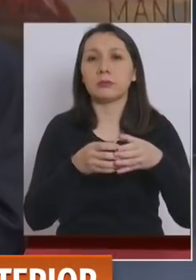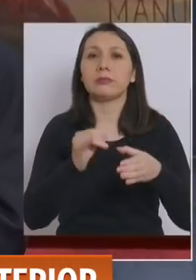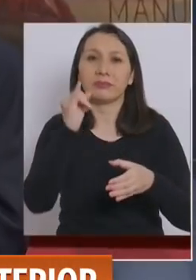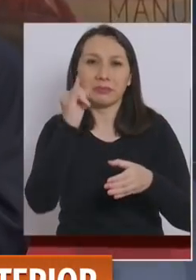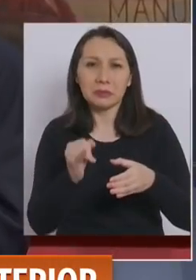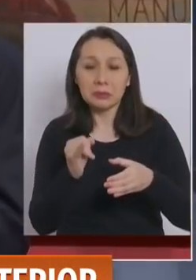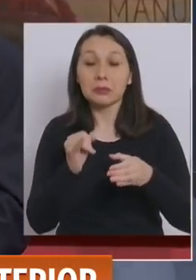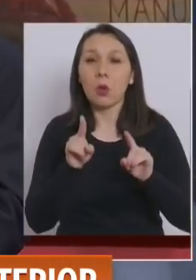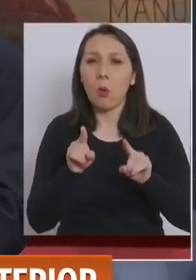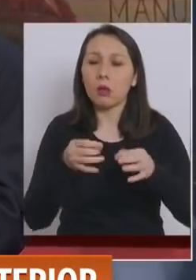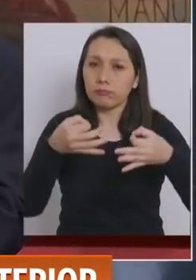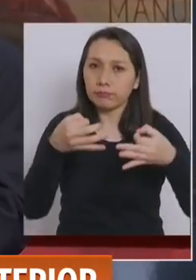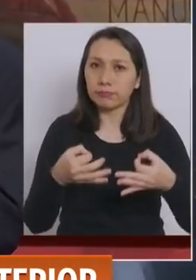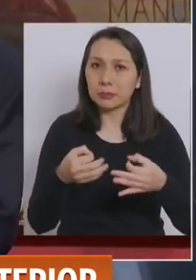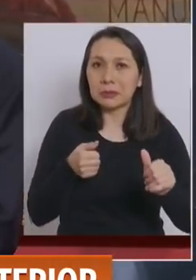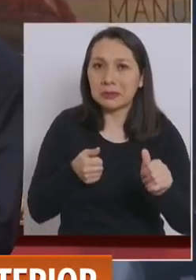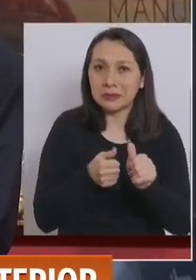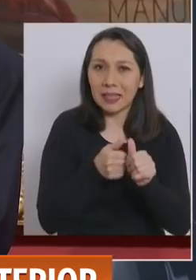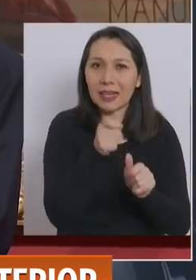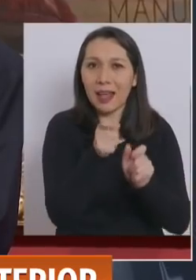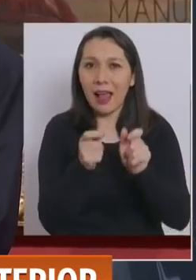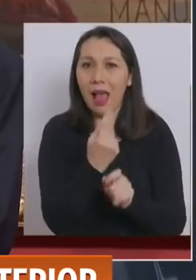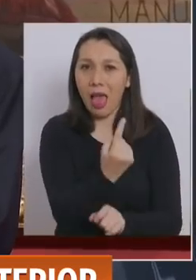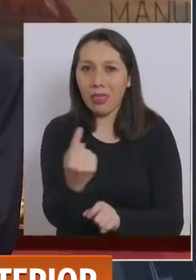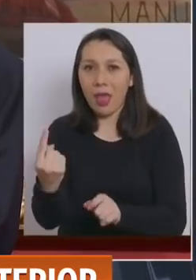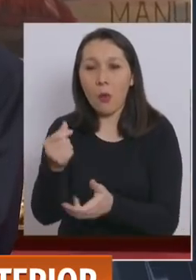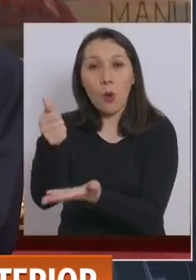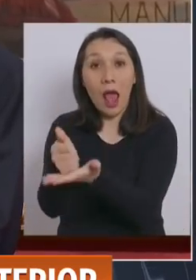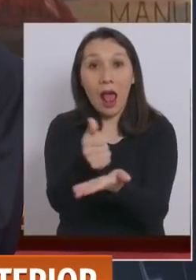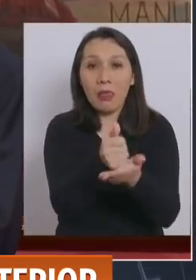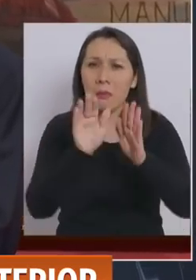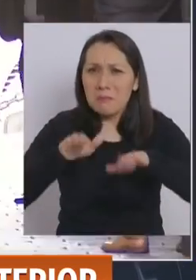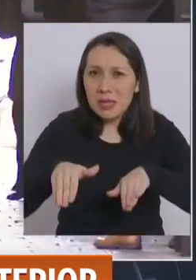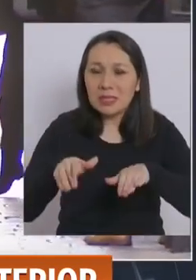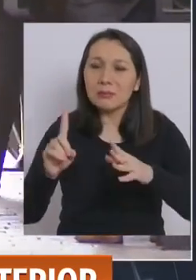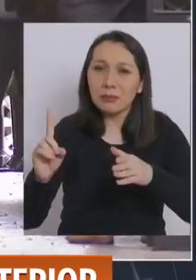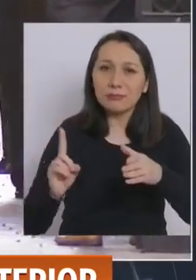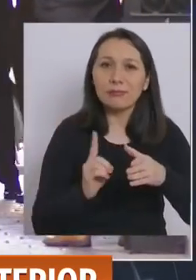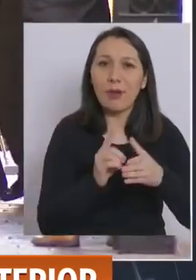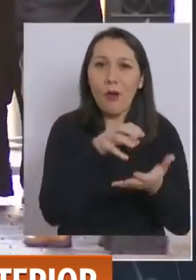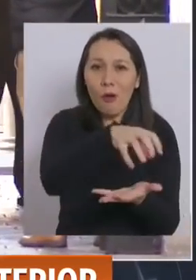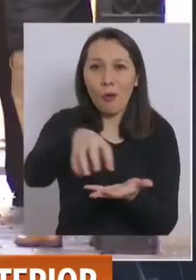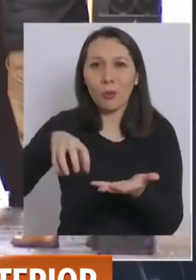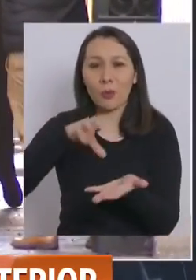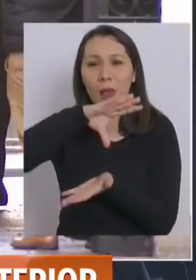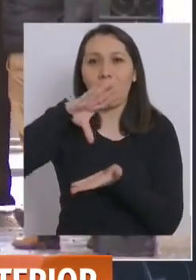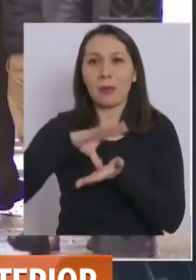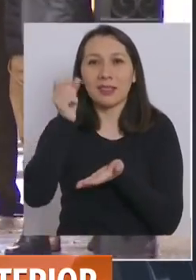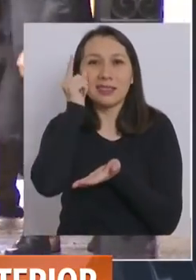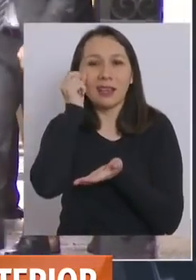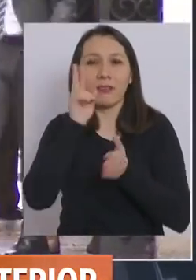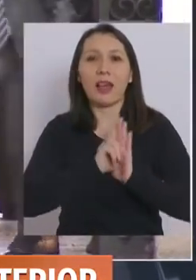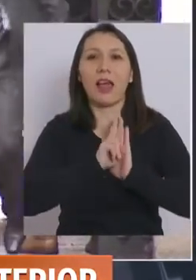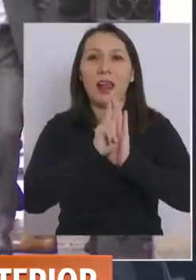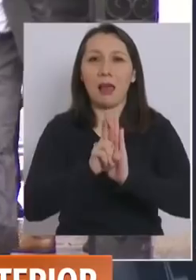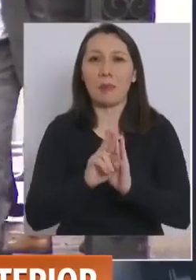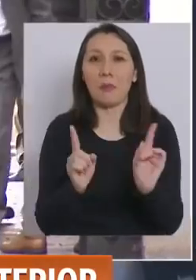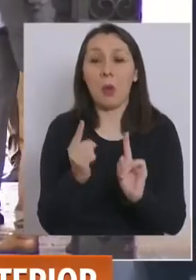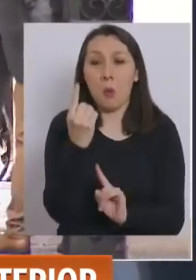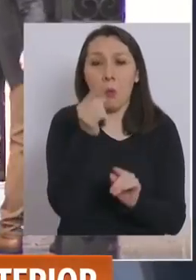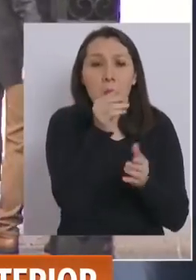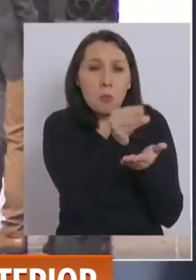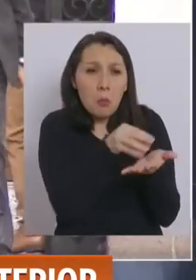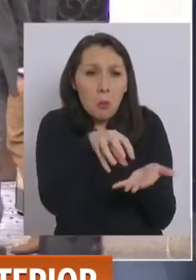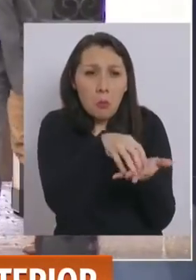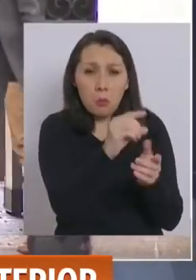esa sensatez, esa cercanía que pone cada uno de los alcaldes en cada una de las comunas de nuestro país, sabiendo que representan no solo a una